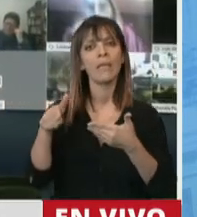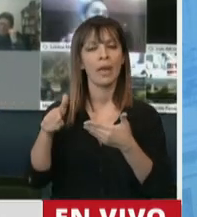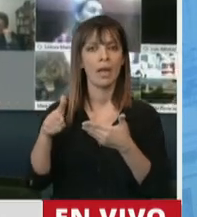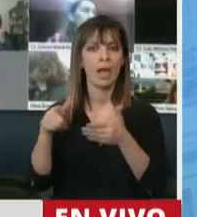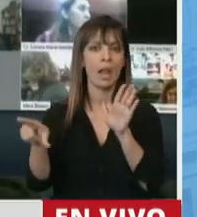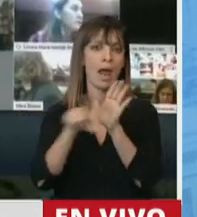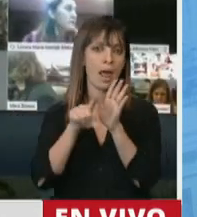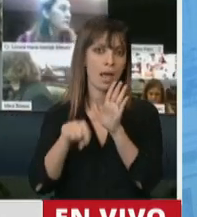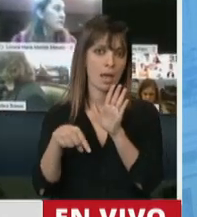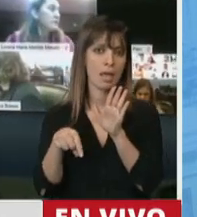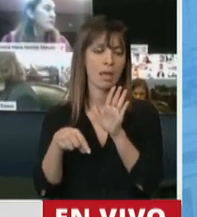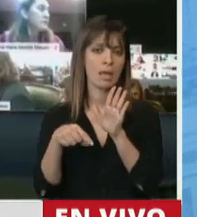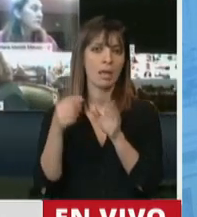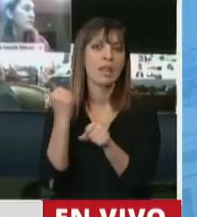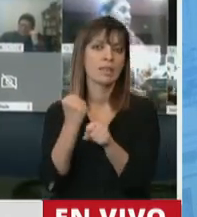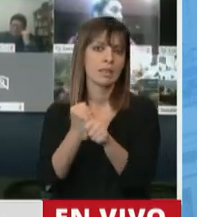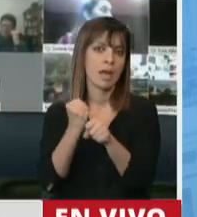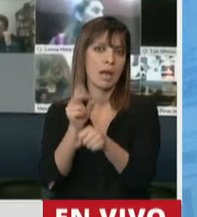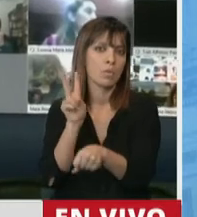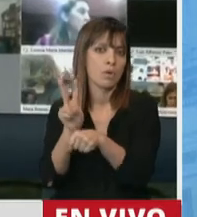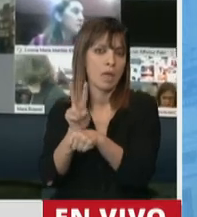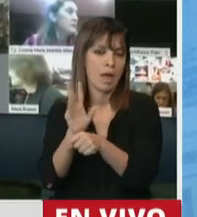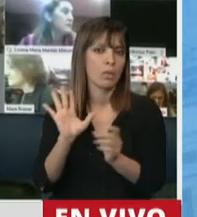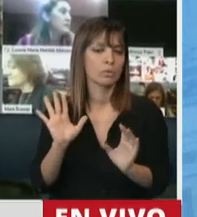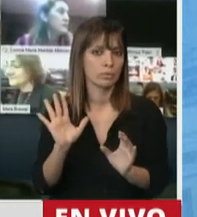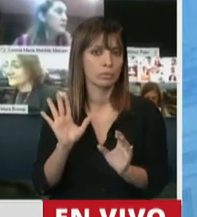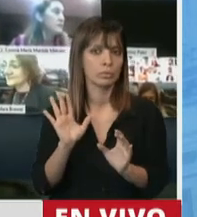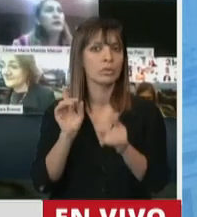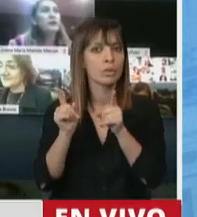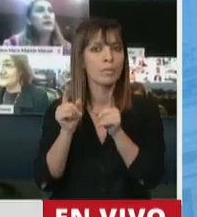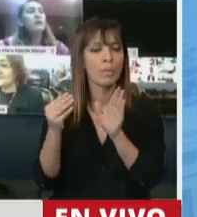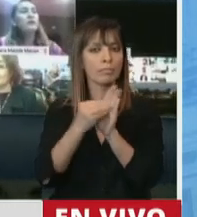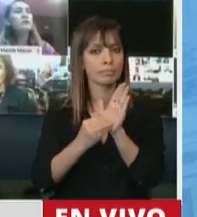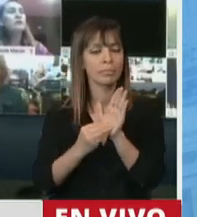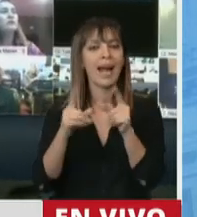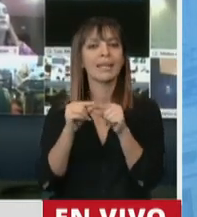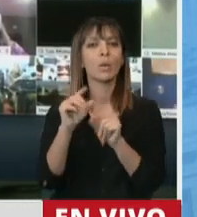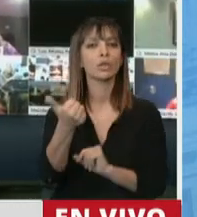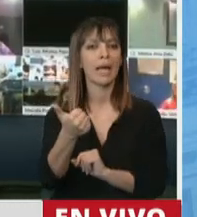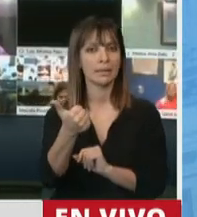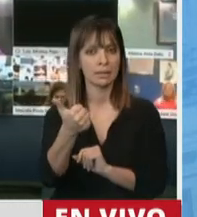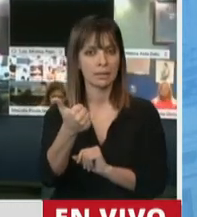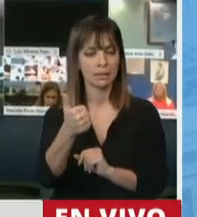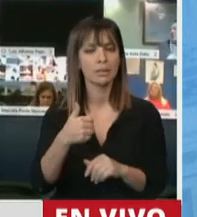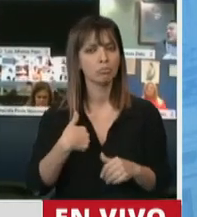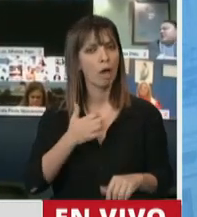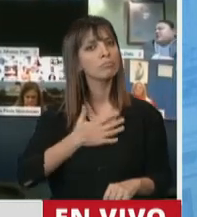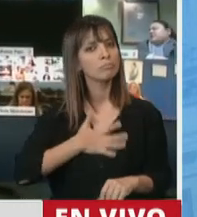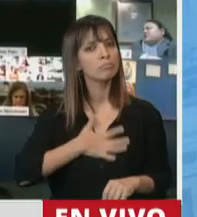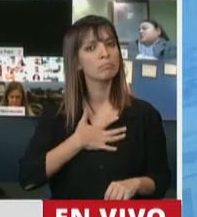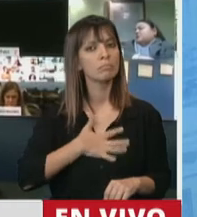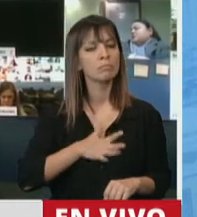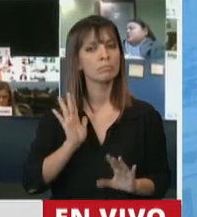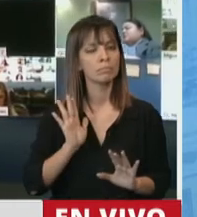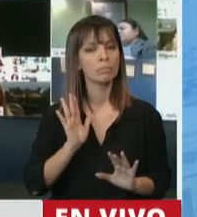las tareas de cuidado que están detalladas en el artículo 6. Celebrar que después